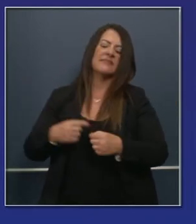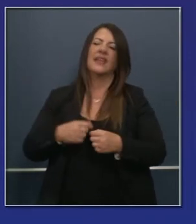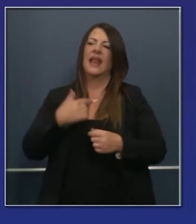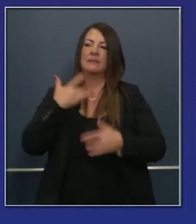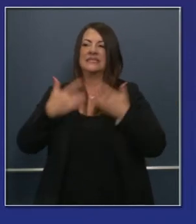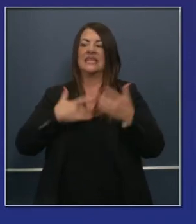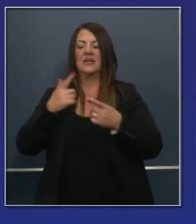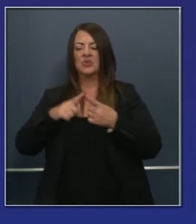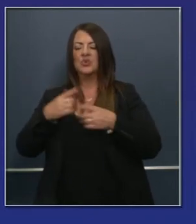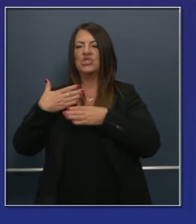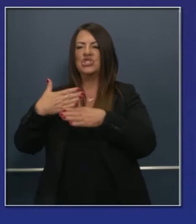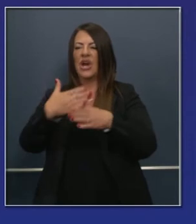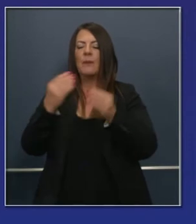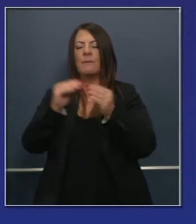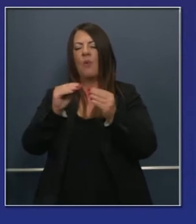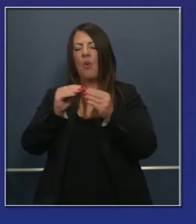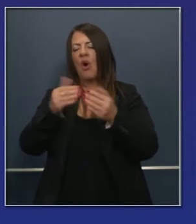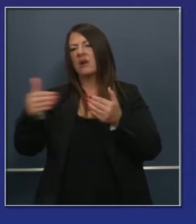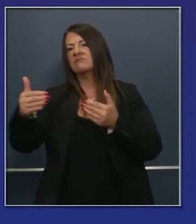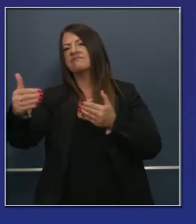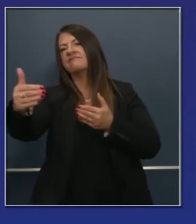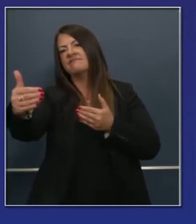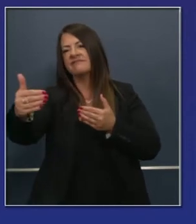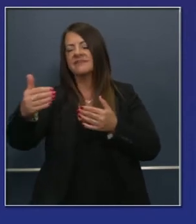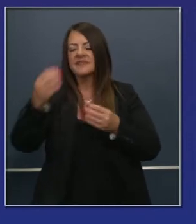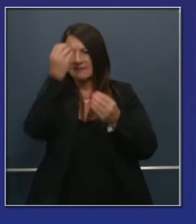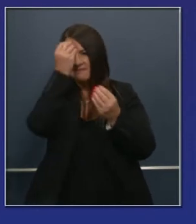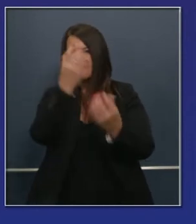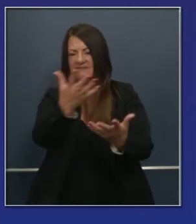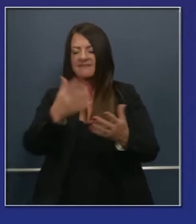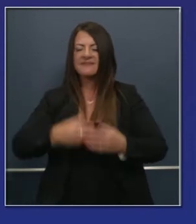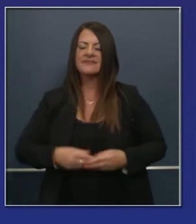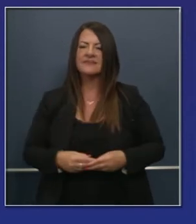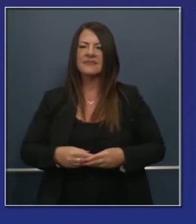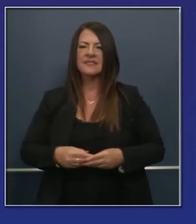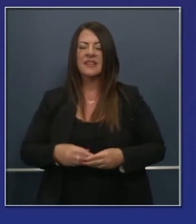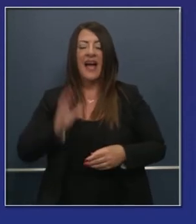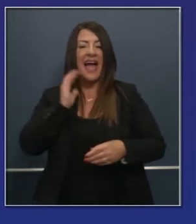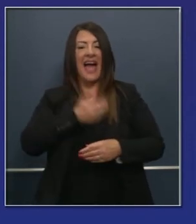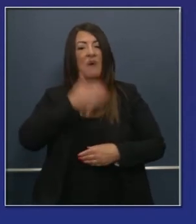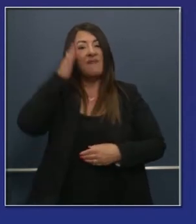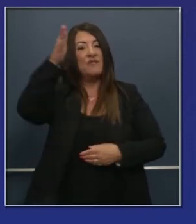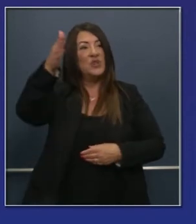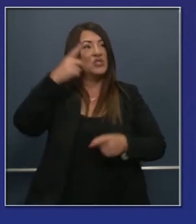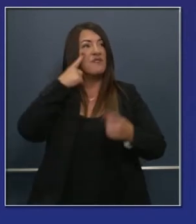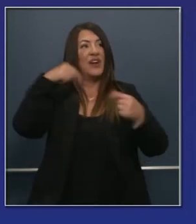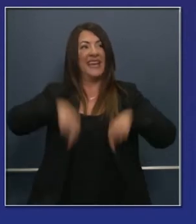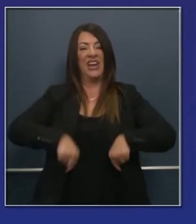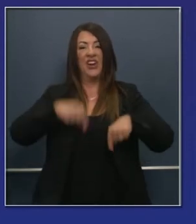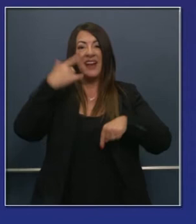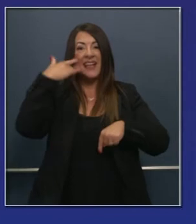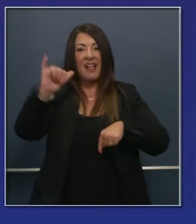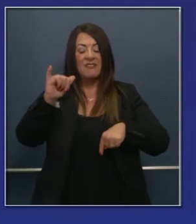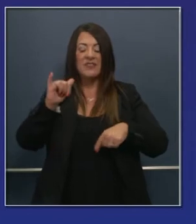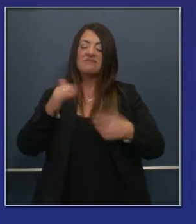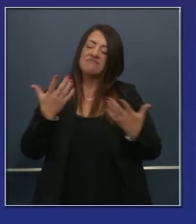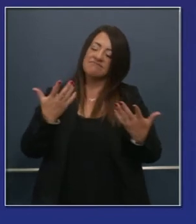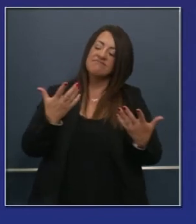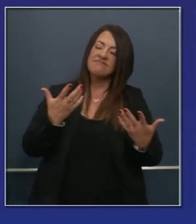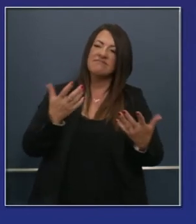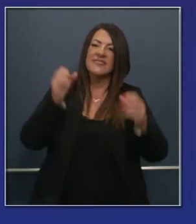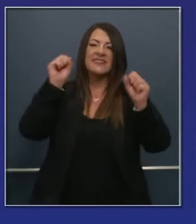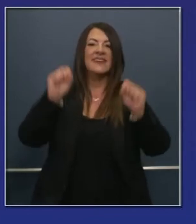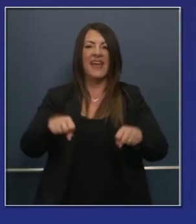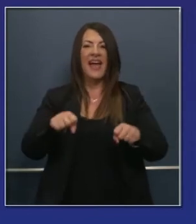legislatura en las próximas semanas. Pero nada es tan fundamental para el futuro del Estado de California para